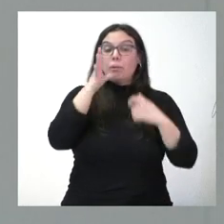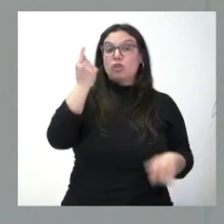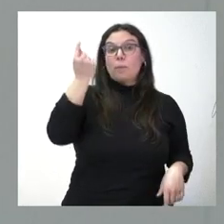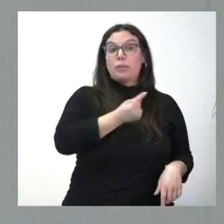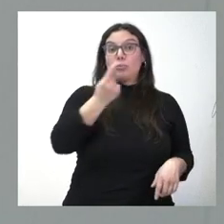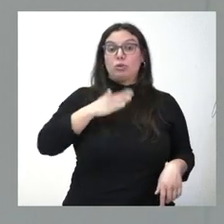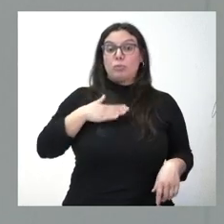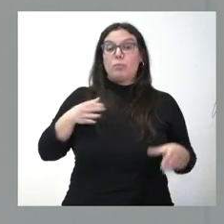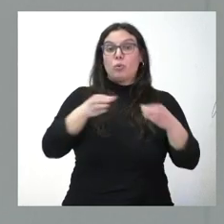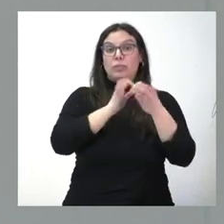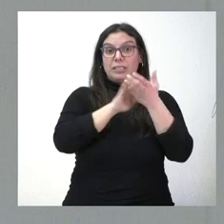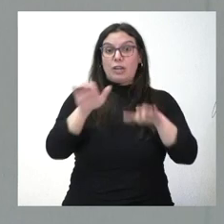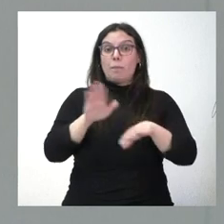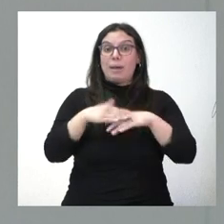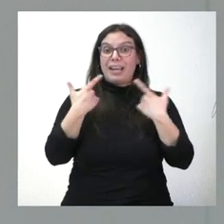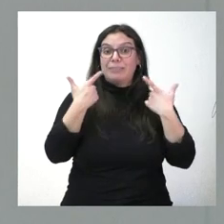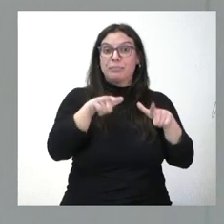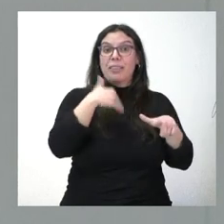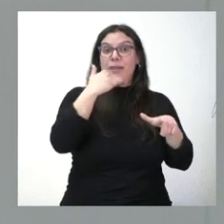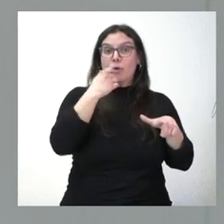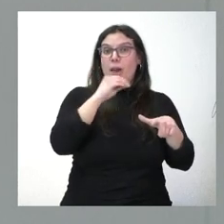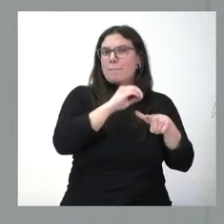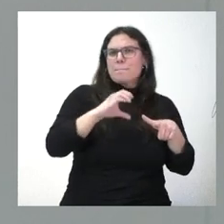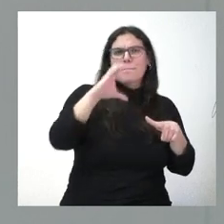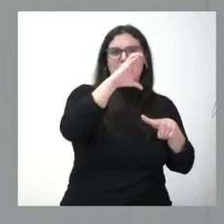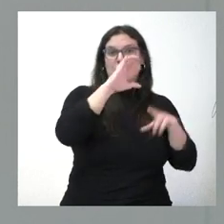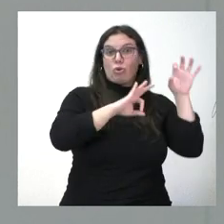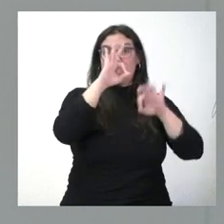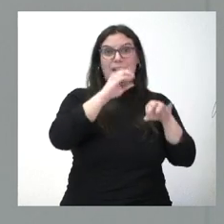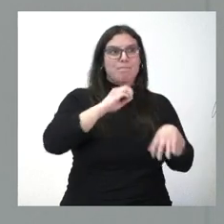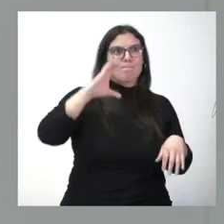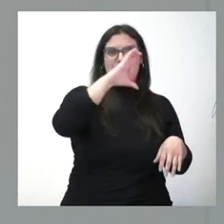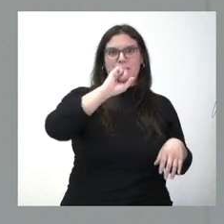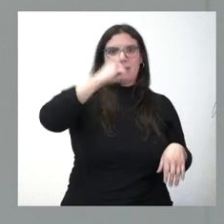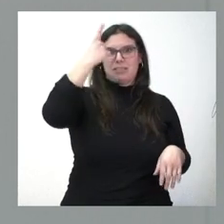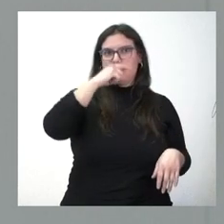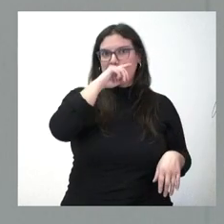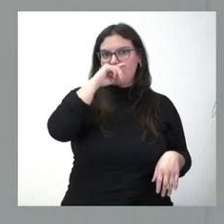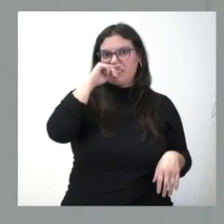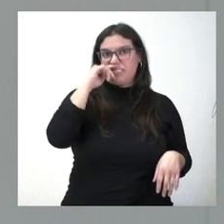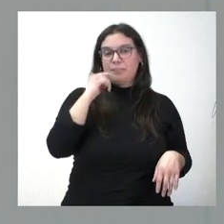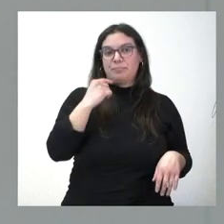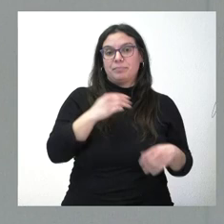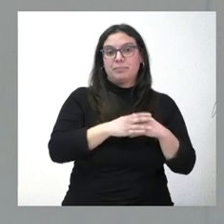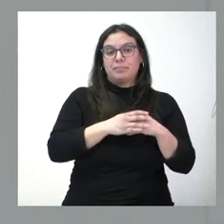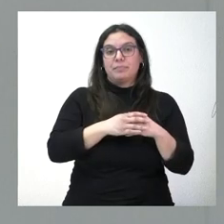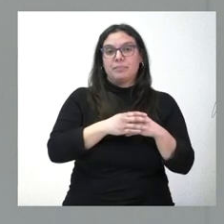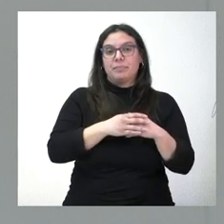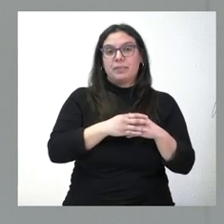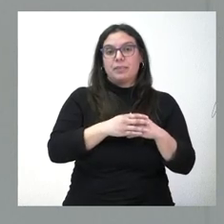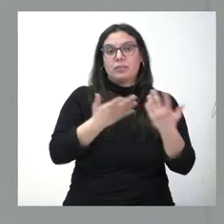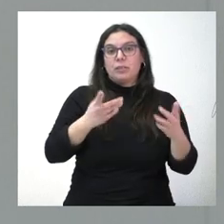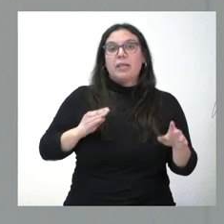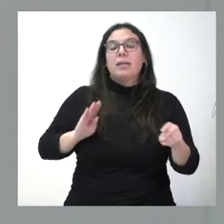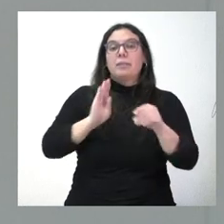Junta de Castilla y León en Zamora sin lugar a dudas es de los que más crece sino el que más y lo que contrasta claramente con que el gobierno de España las inversiones